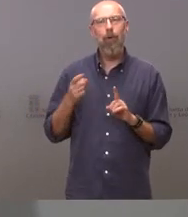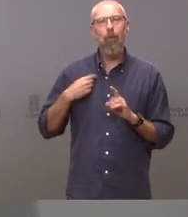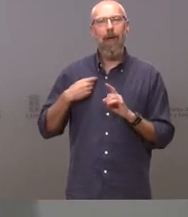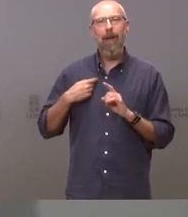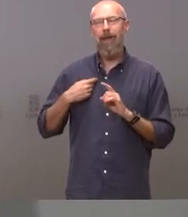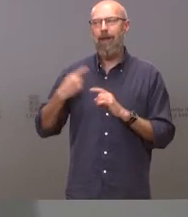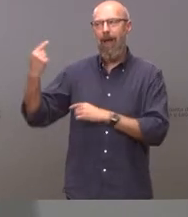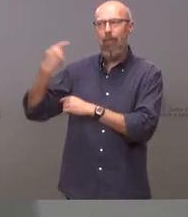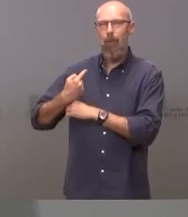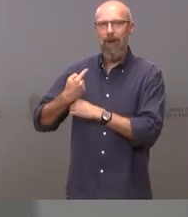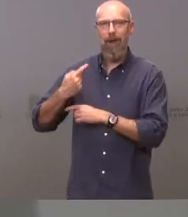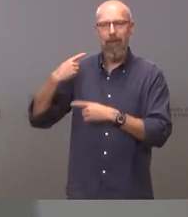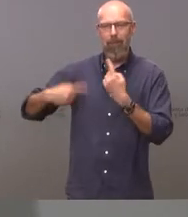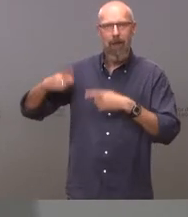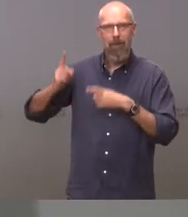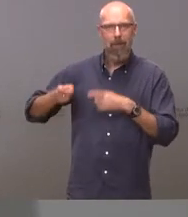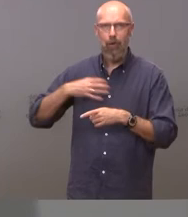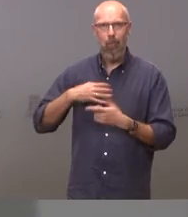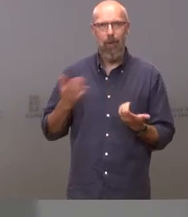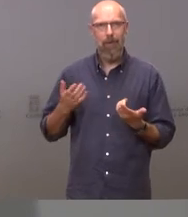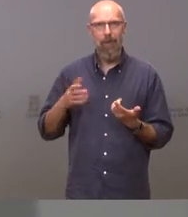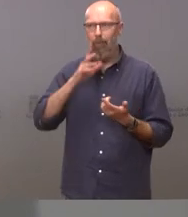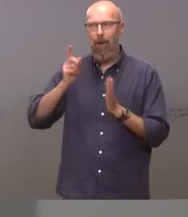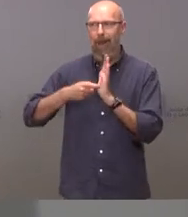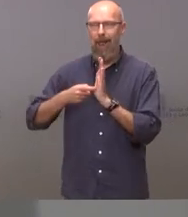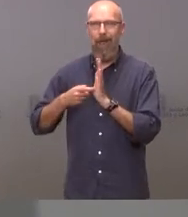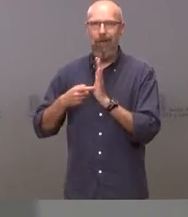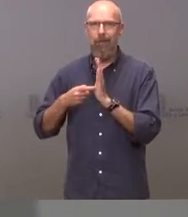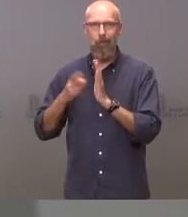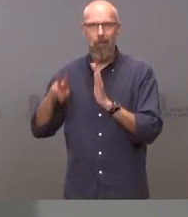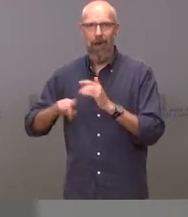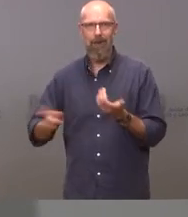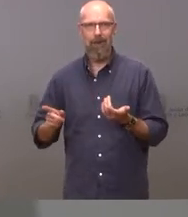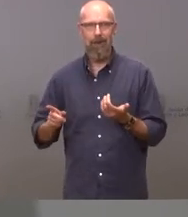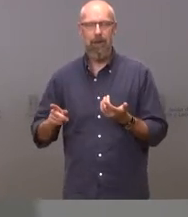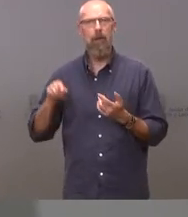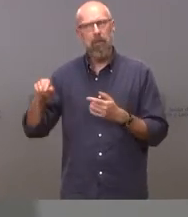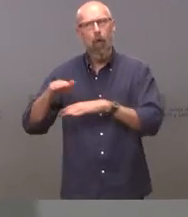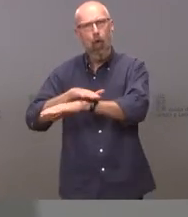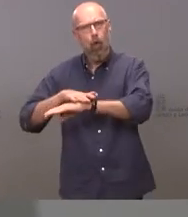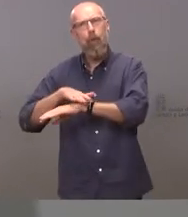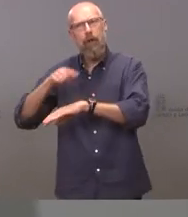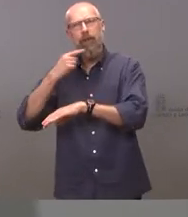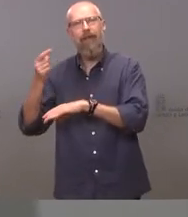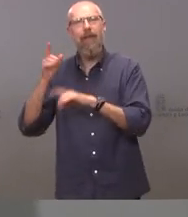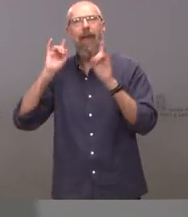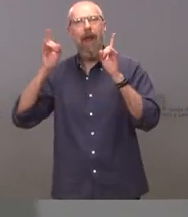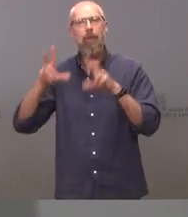jurídica es que no la tiene pero es que es el gobierno quien decidió que decayese el estado de alarma